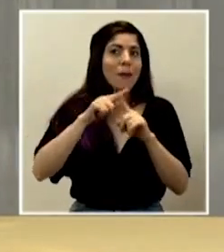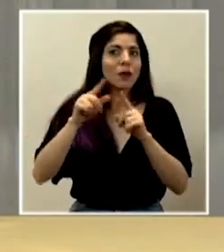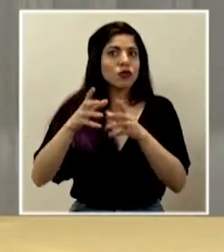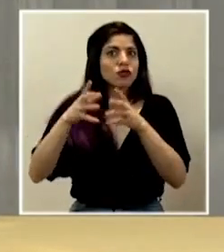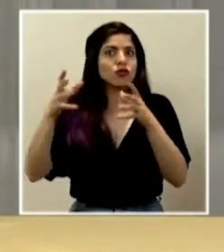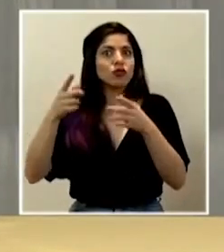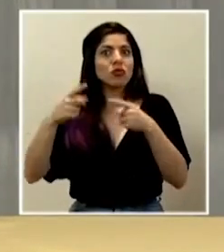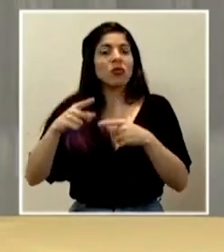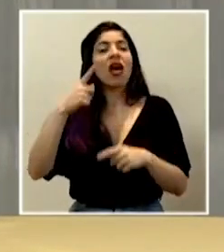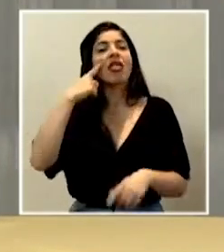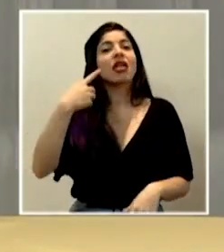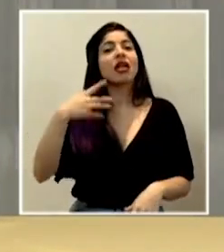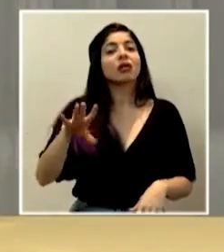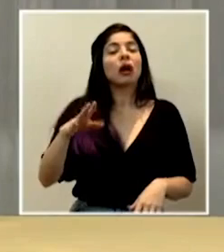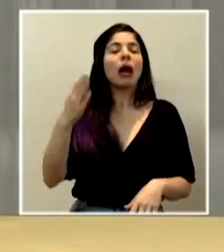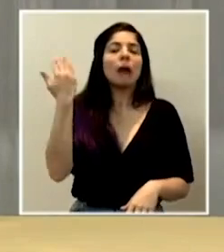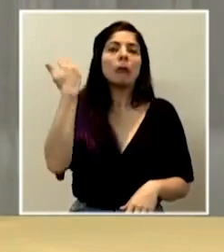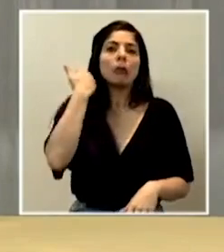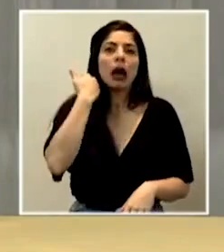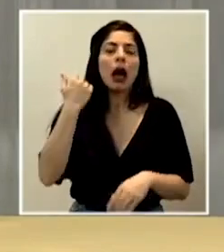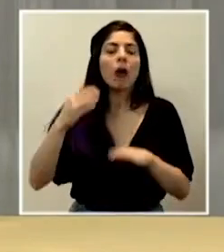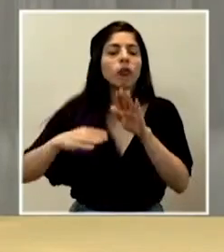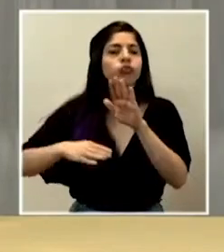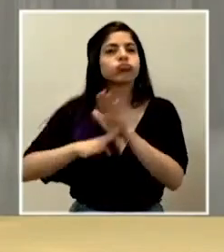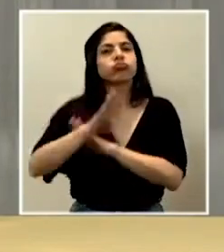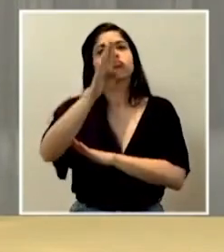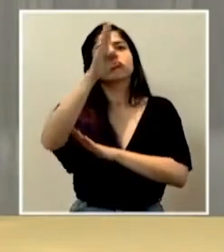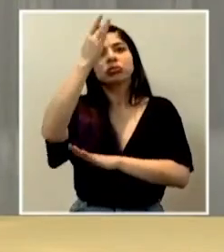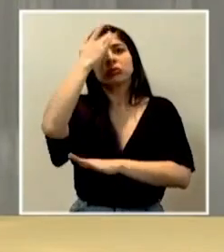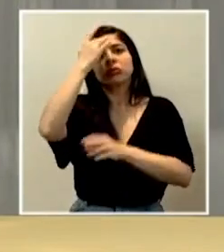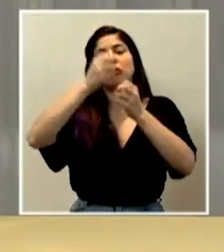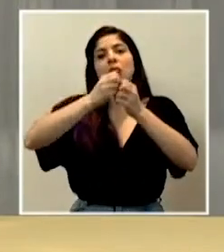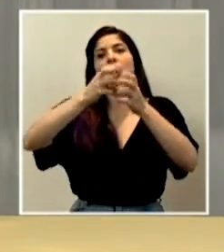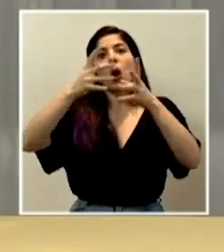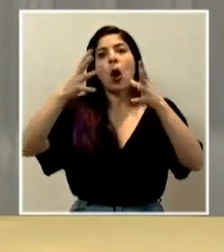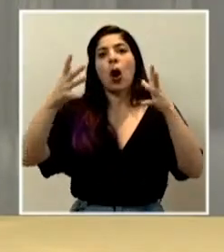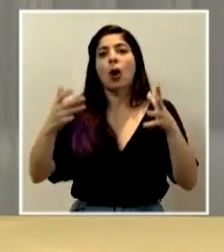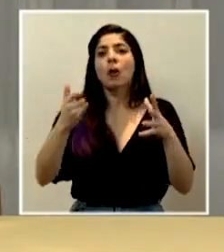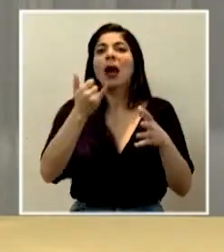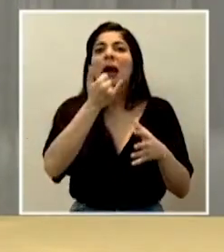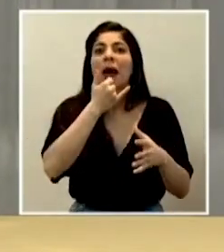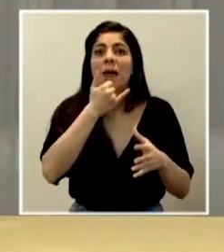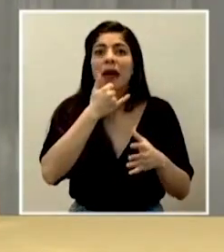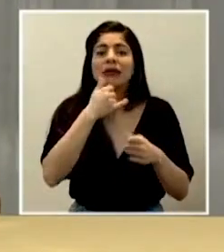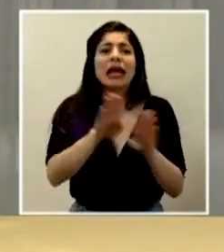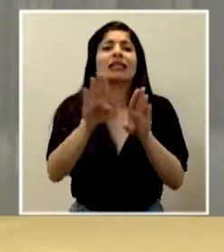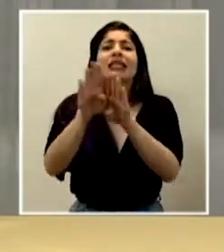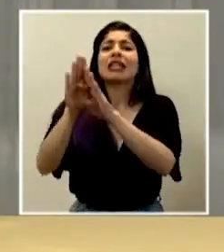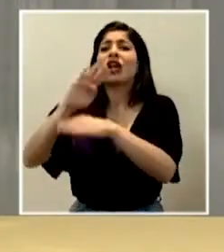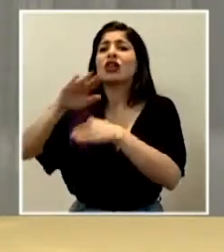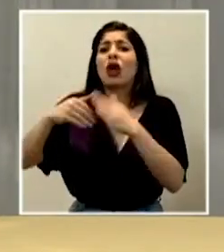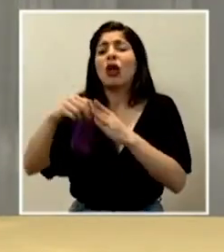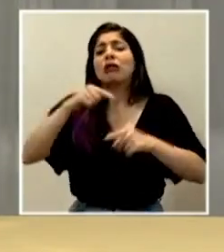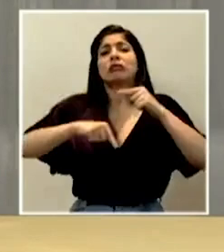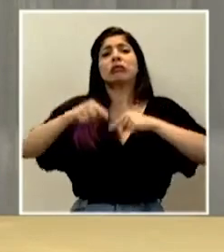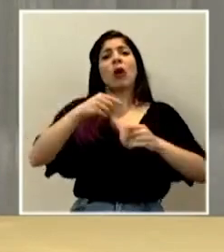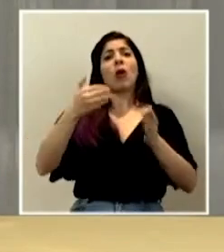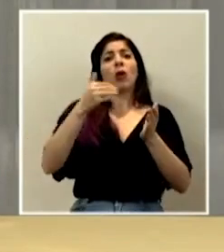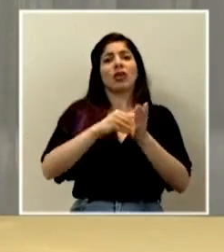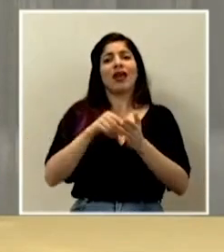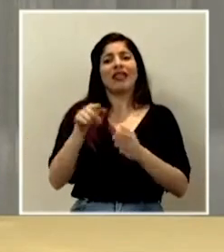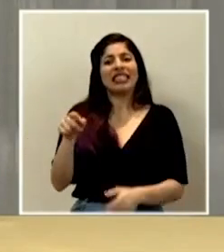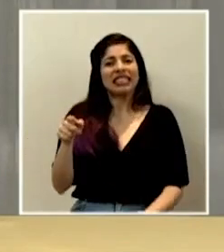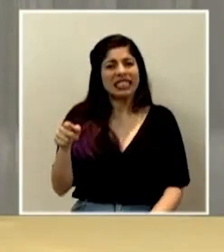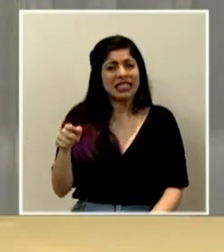importante, y eso ha provocado que la curva se vaya para arriba y que al final ¿qué es lo que pasa? Todo se cierra, todo se va para atrás. Entonces aquí es,